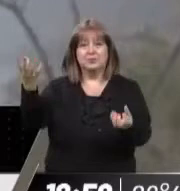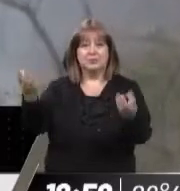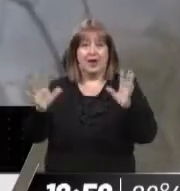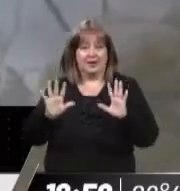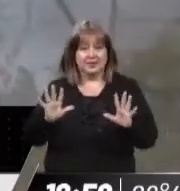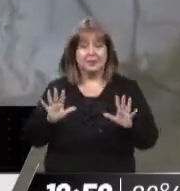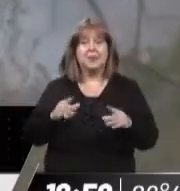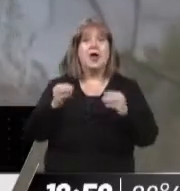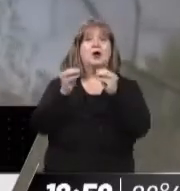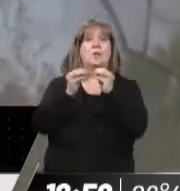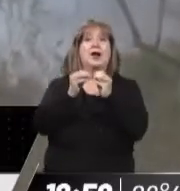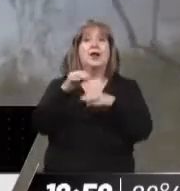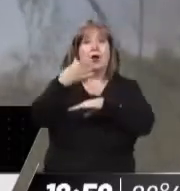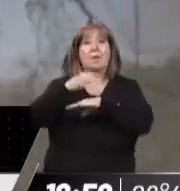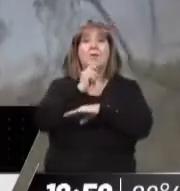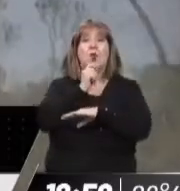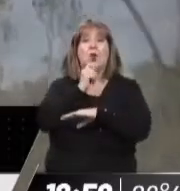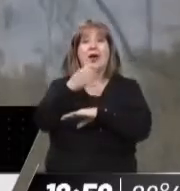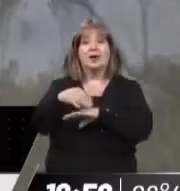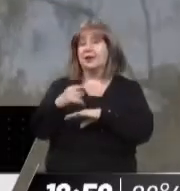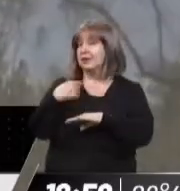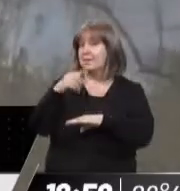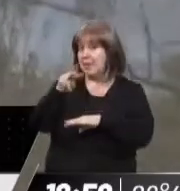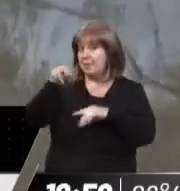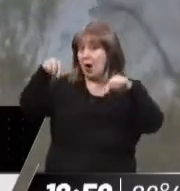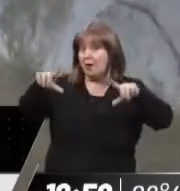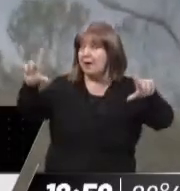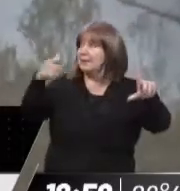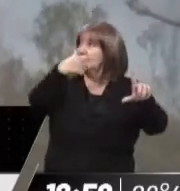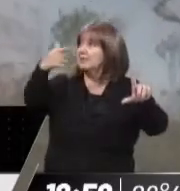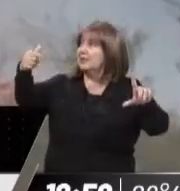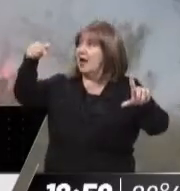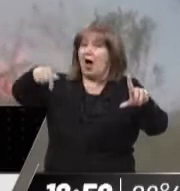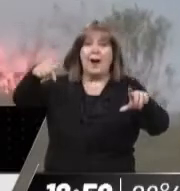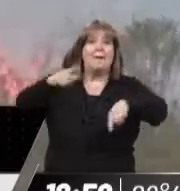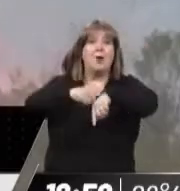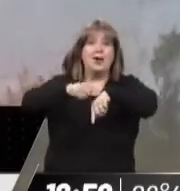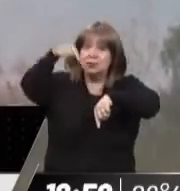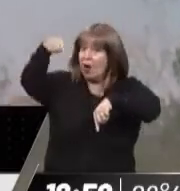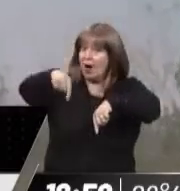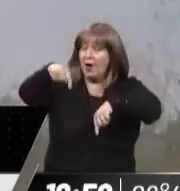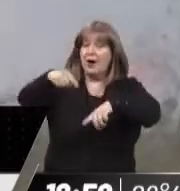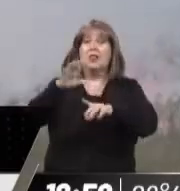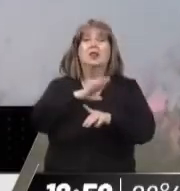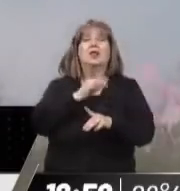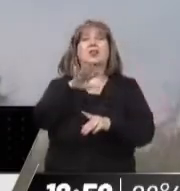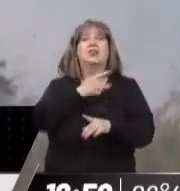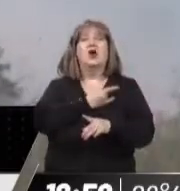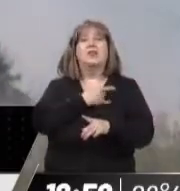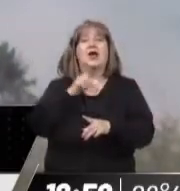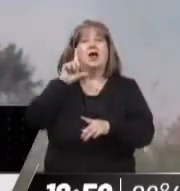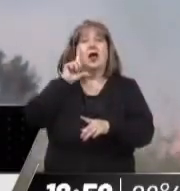Muy bien, vamos a tomar contacto con Julián en un rato nada más. Estas imágenes que estás viendo son de este momento en Perdriel, muy cerca de